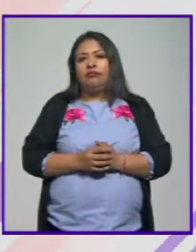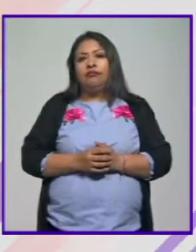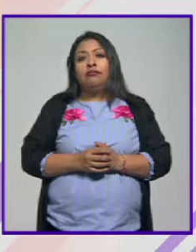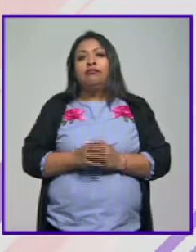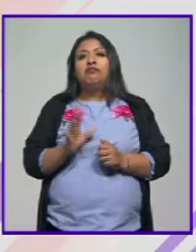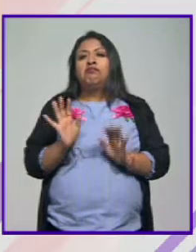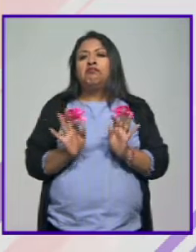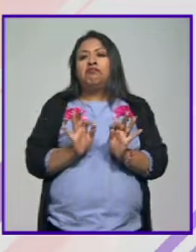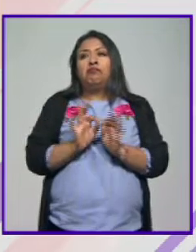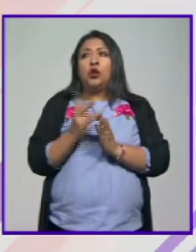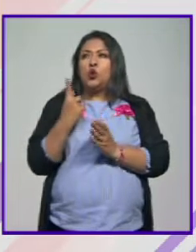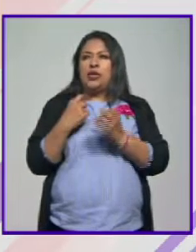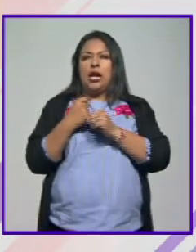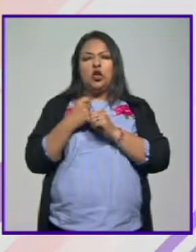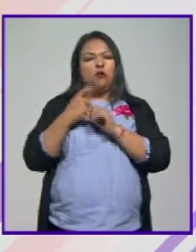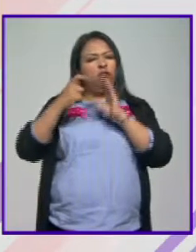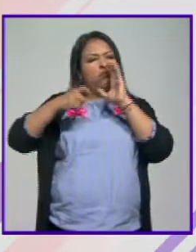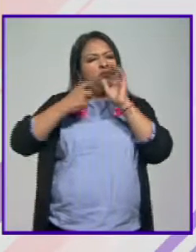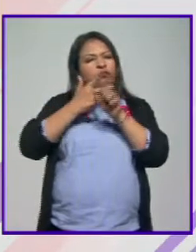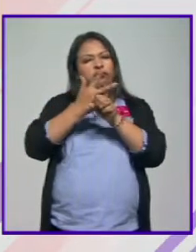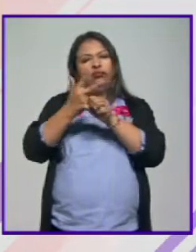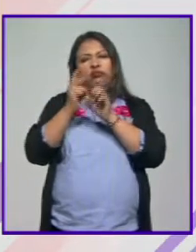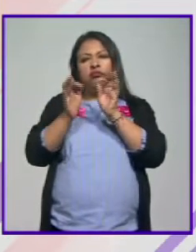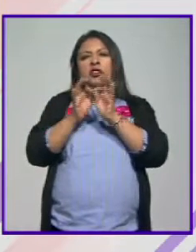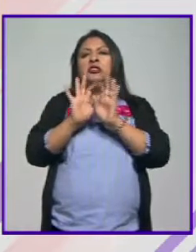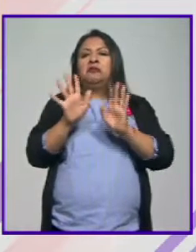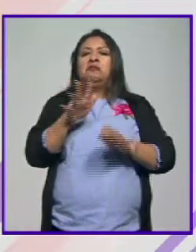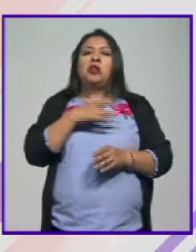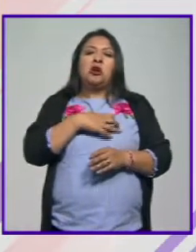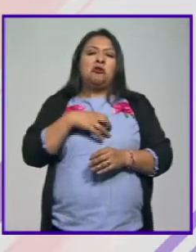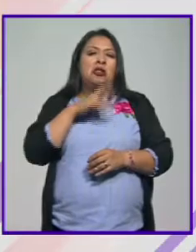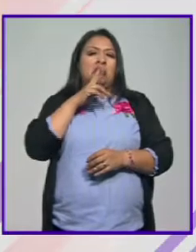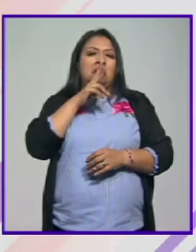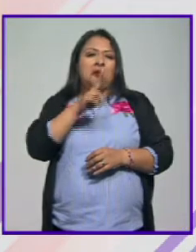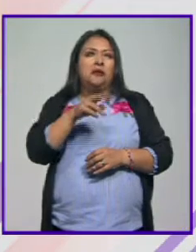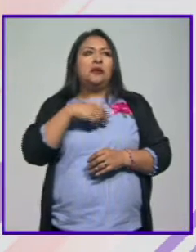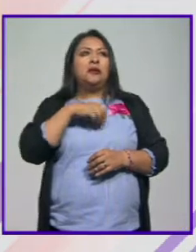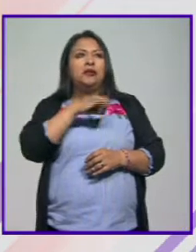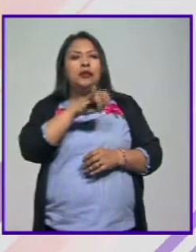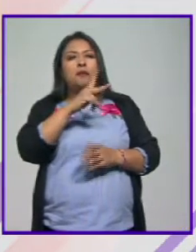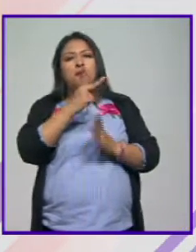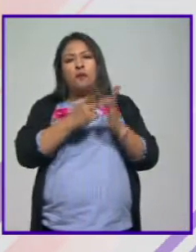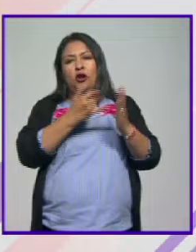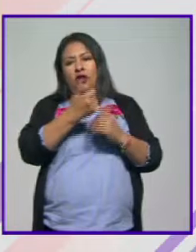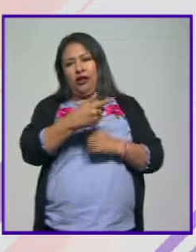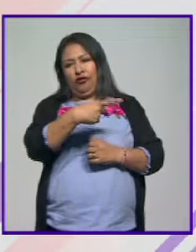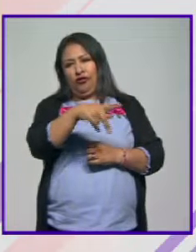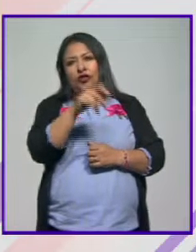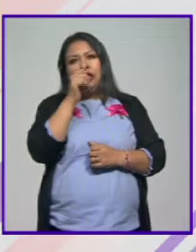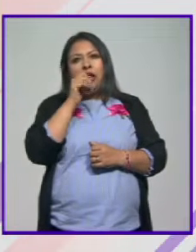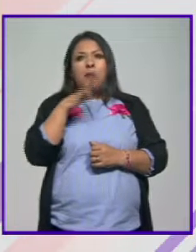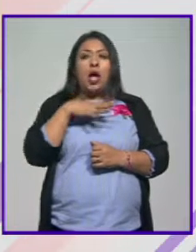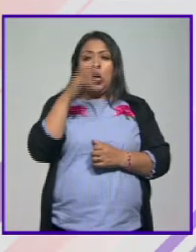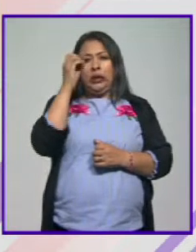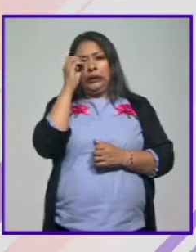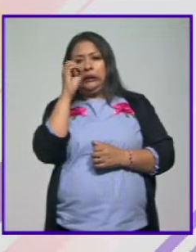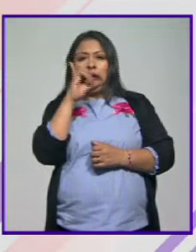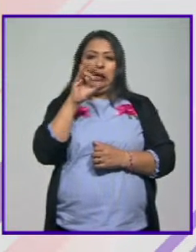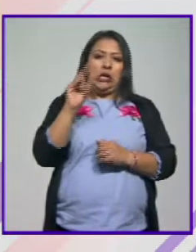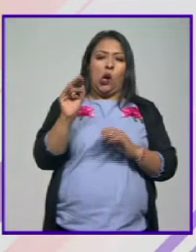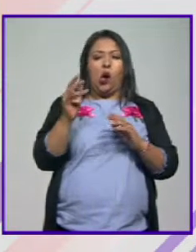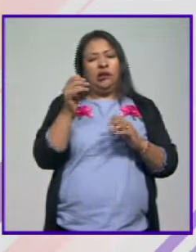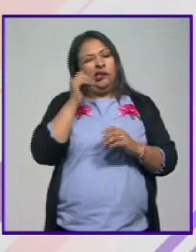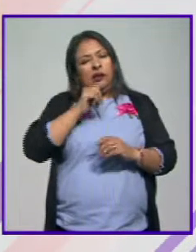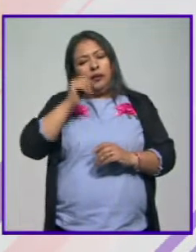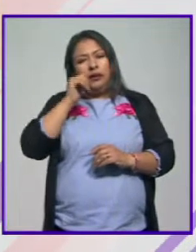la logramos firmar el año pasado y pues muy contenta con el resultado ya te lo decía tus proyectos siempre levantan opiniones me acuerdo